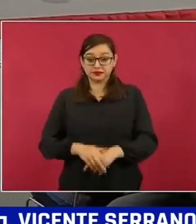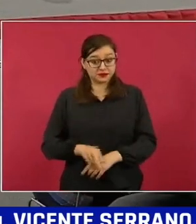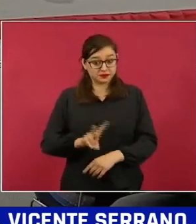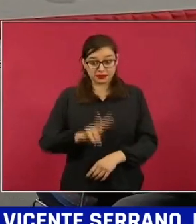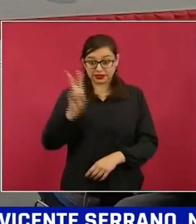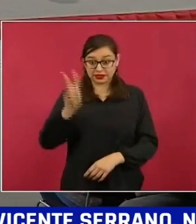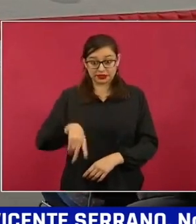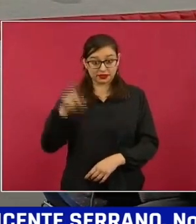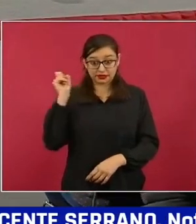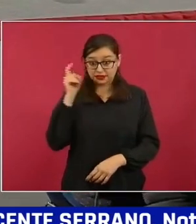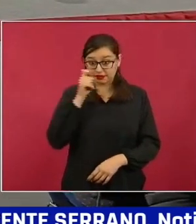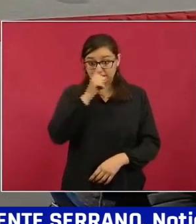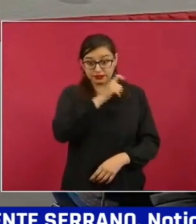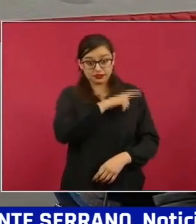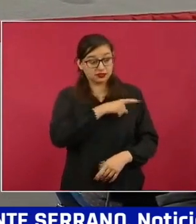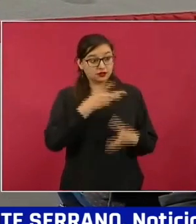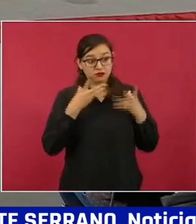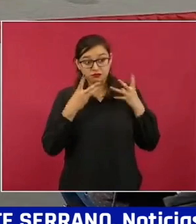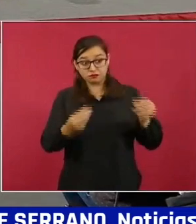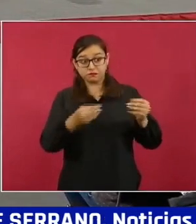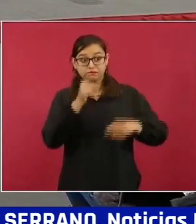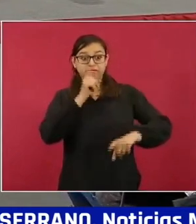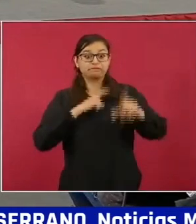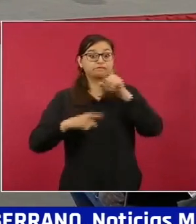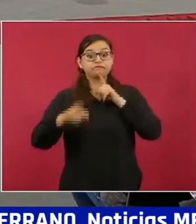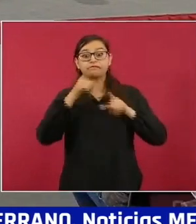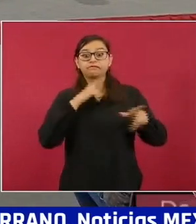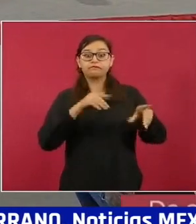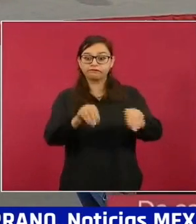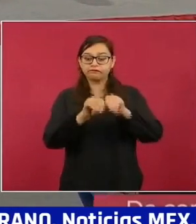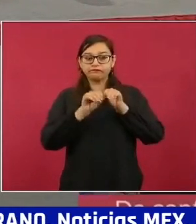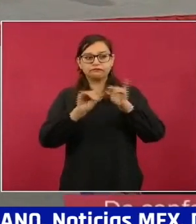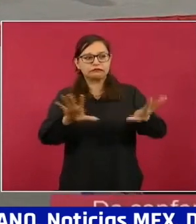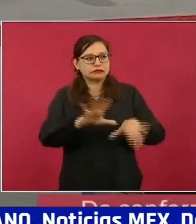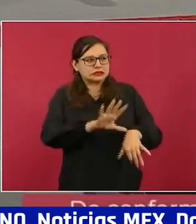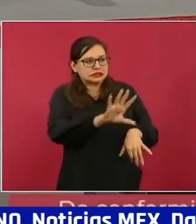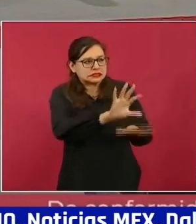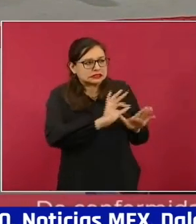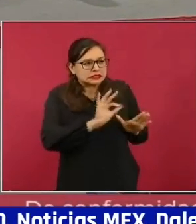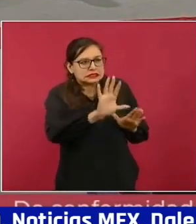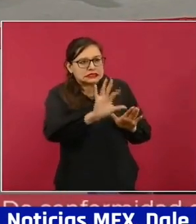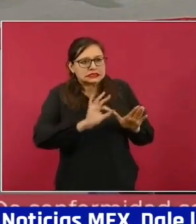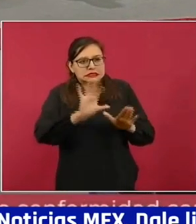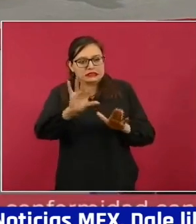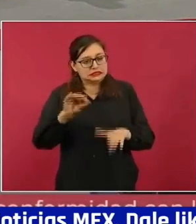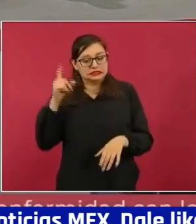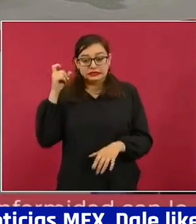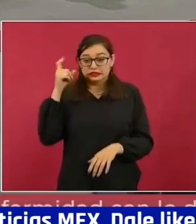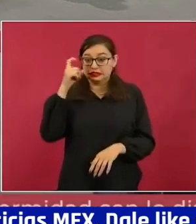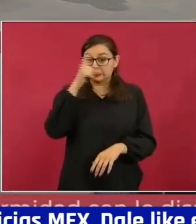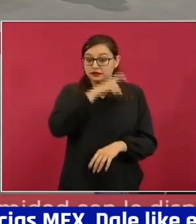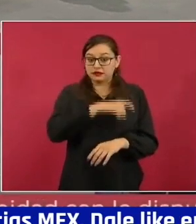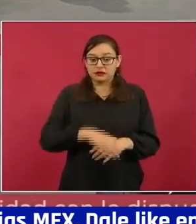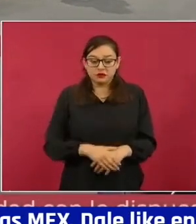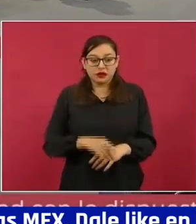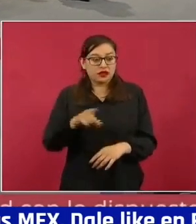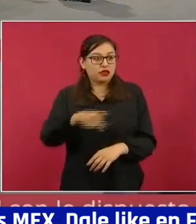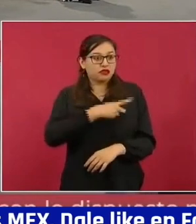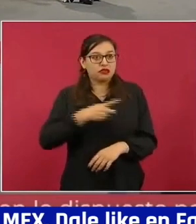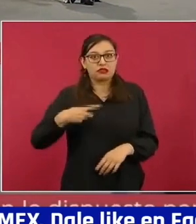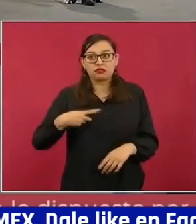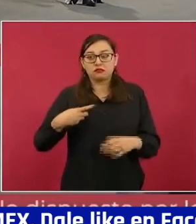no le alcanzaría todo el día para